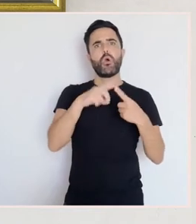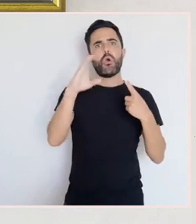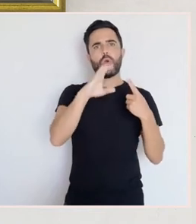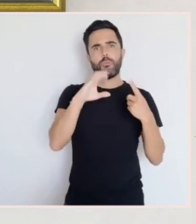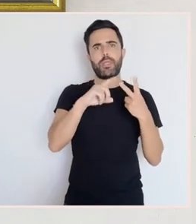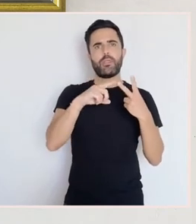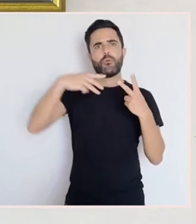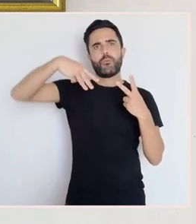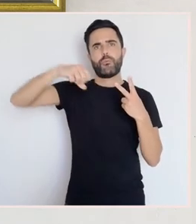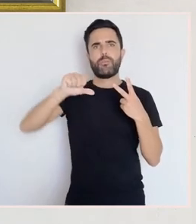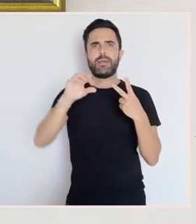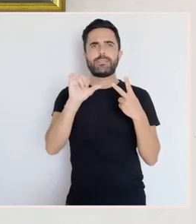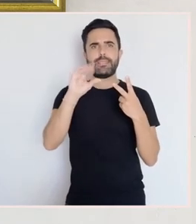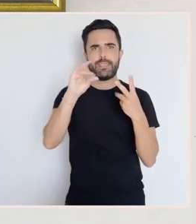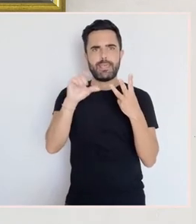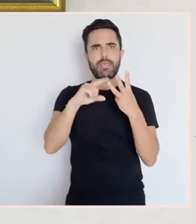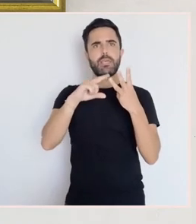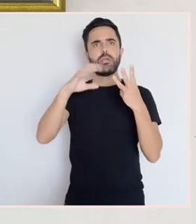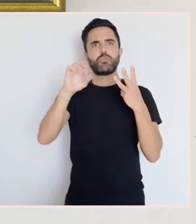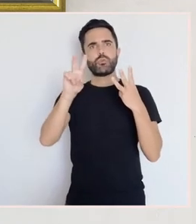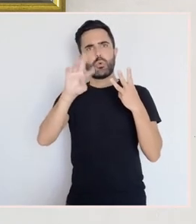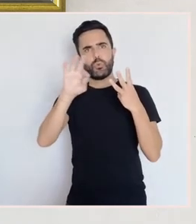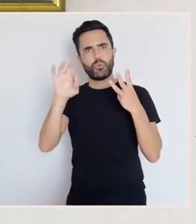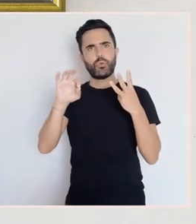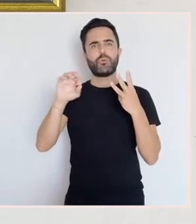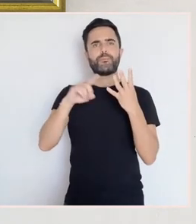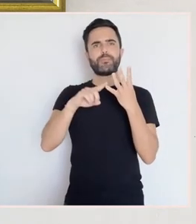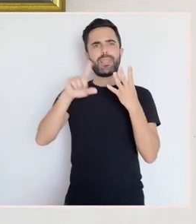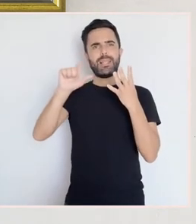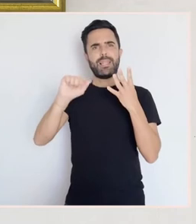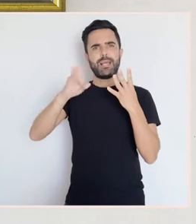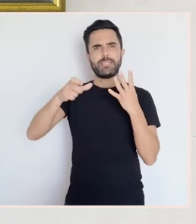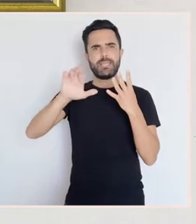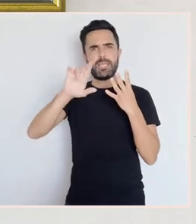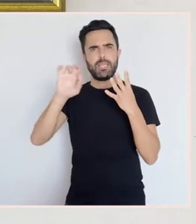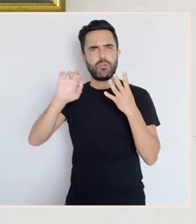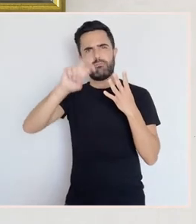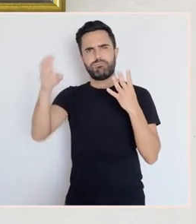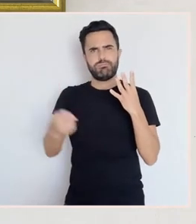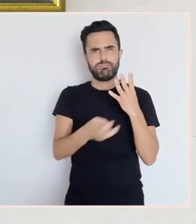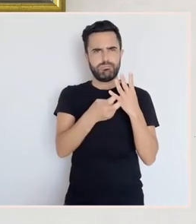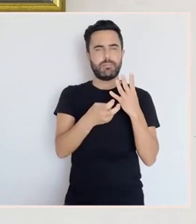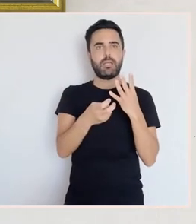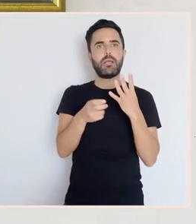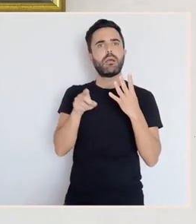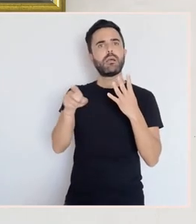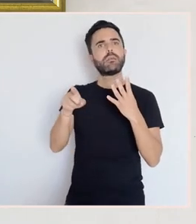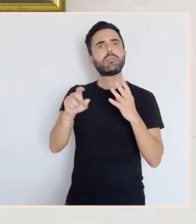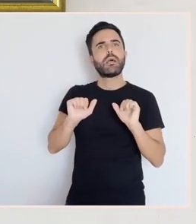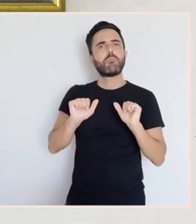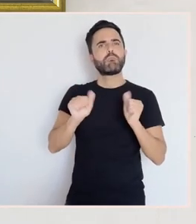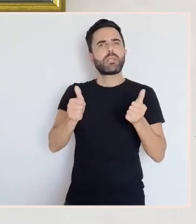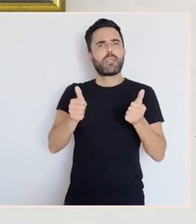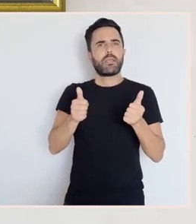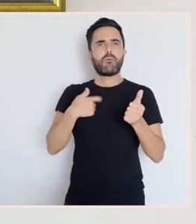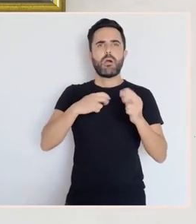Arturo Souto, Manuel Torres, Laseiro, introducen esta renovación na arte galega pois, a